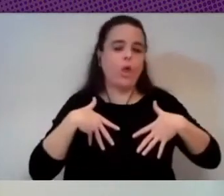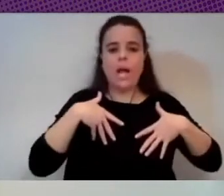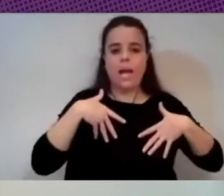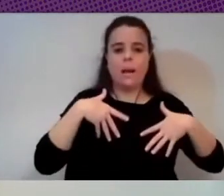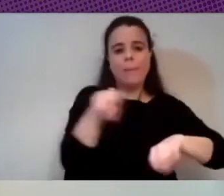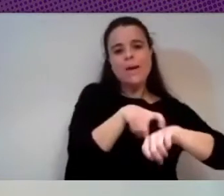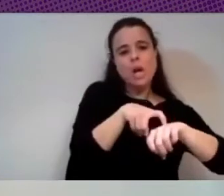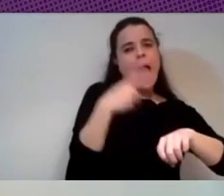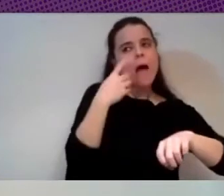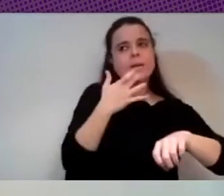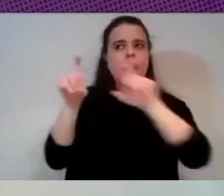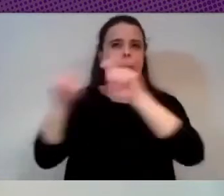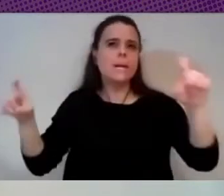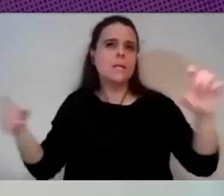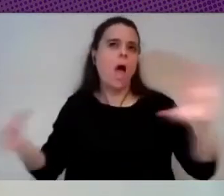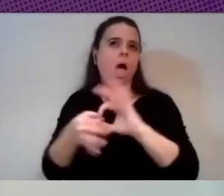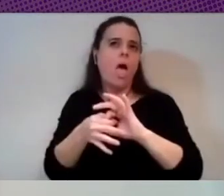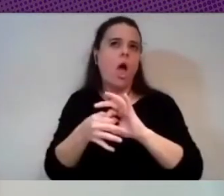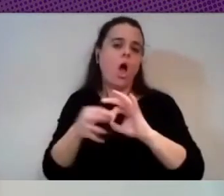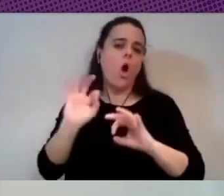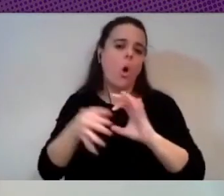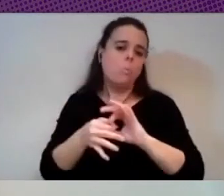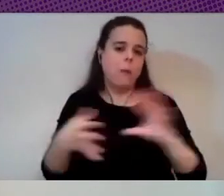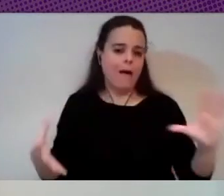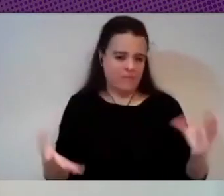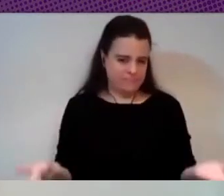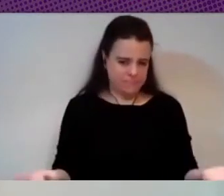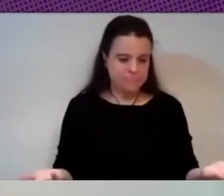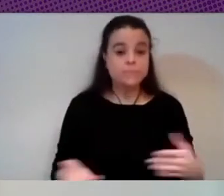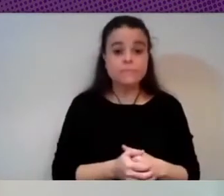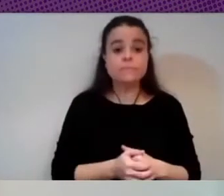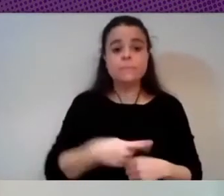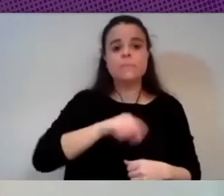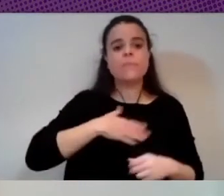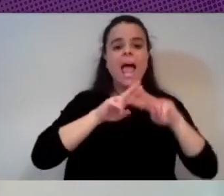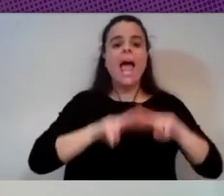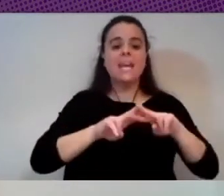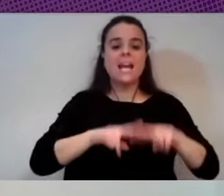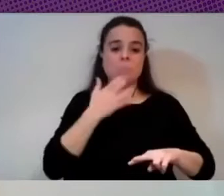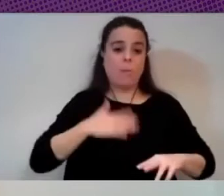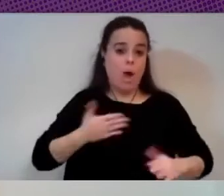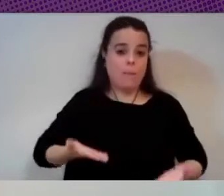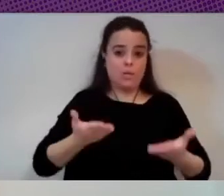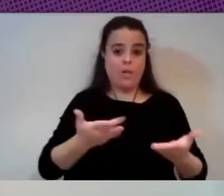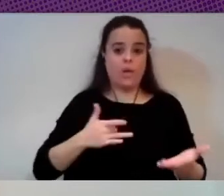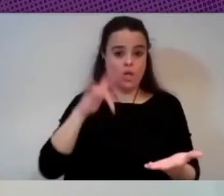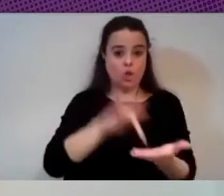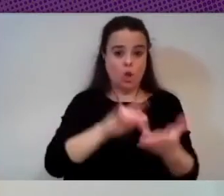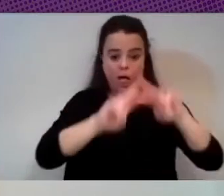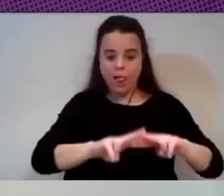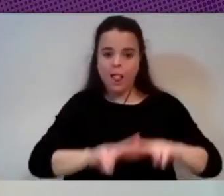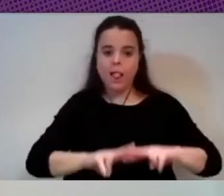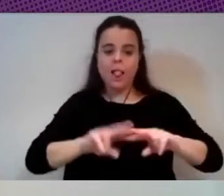encaja en tu empresa dentro de este análisis que hacemos por ejemplo mis aportaciones pues claro cuando yo me meto a analizar el modelo